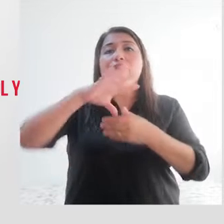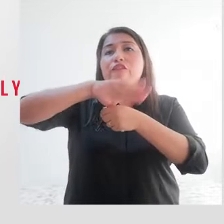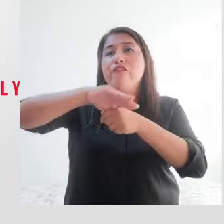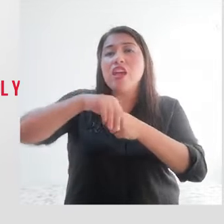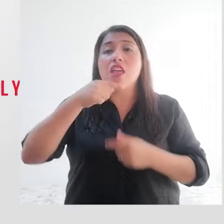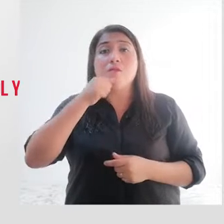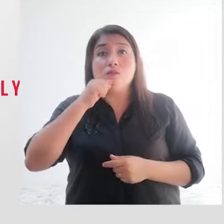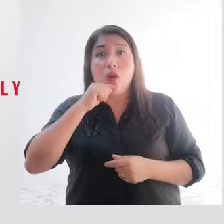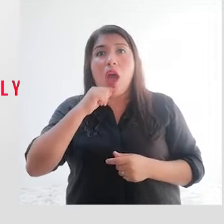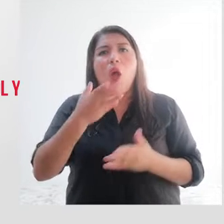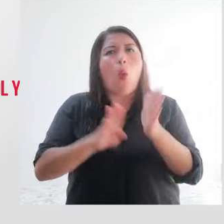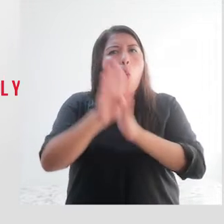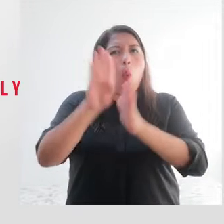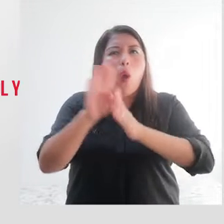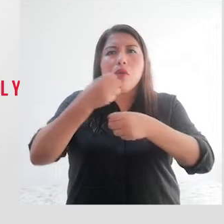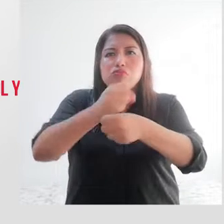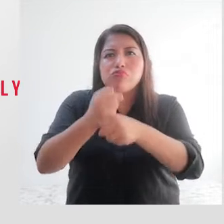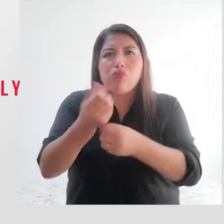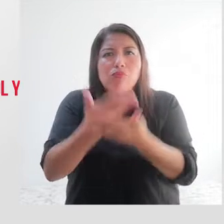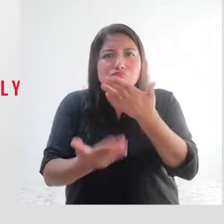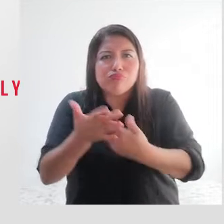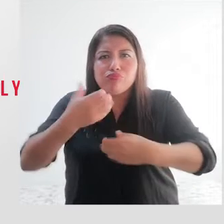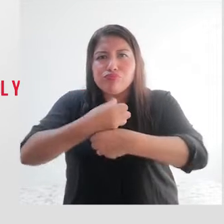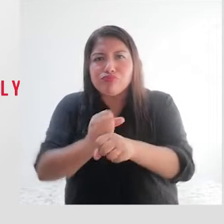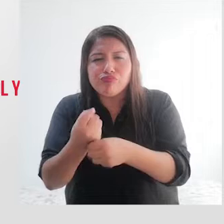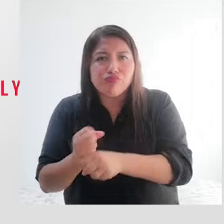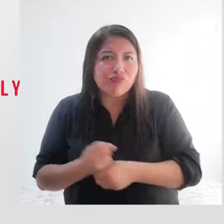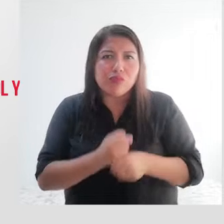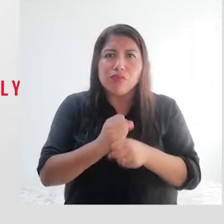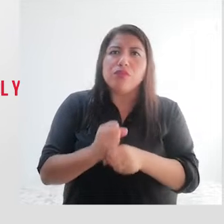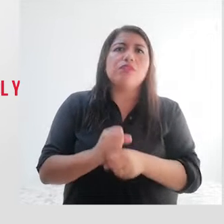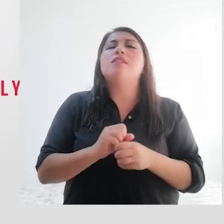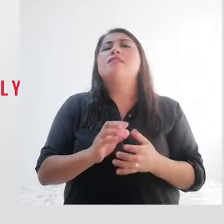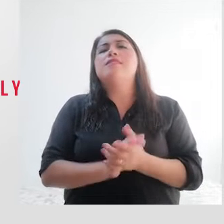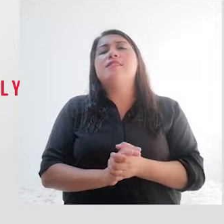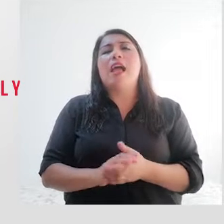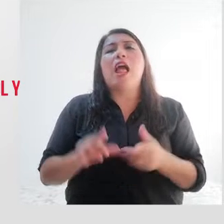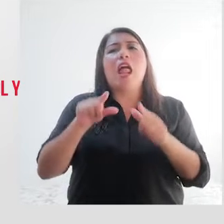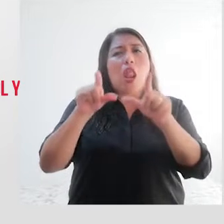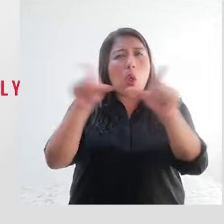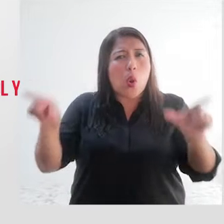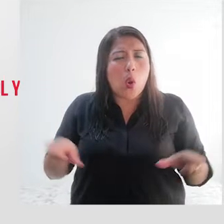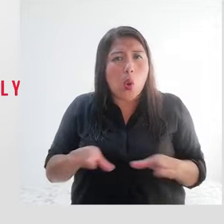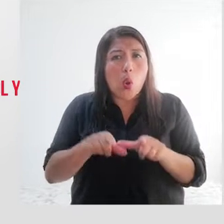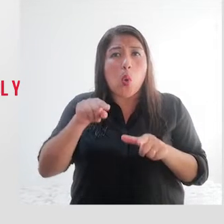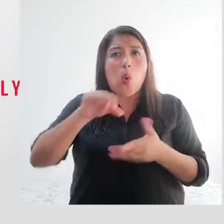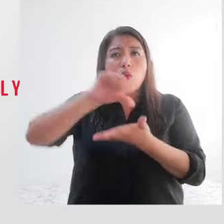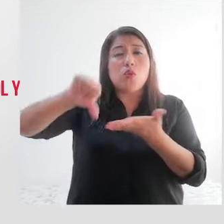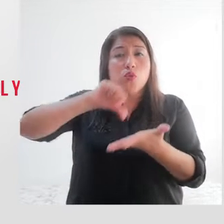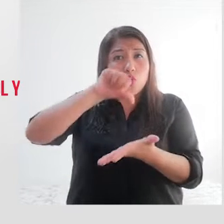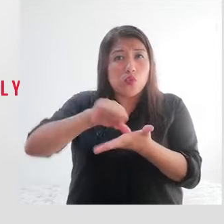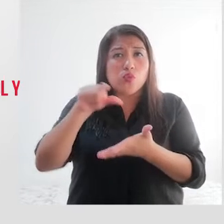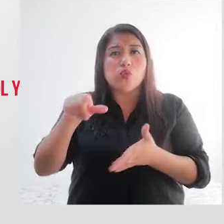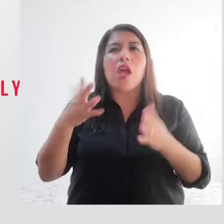de la Mujer Artesana y Emprendedora del 7 al 20 de marzo en las instalaciones de la Alameda de la Integración